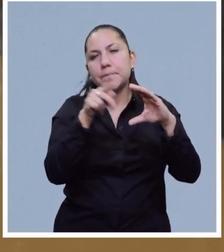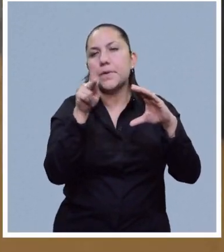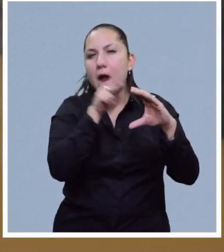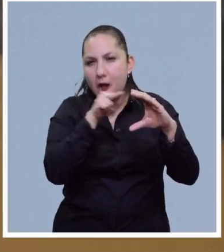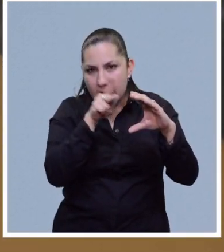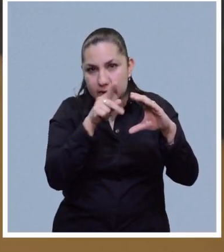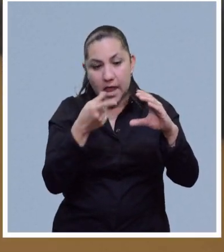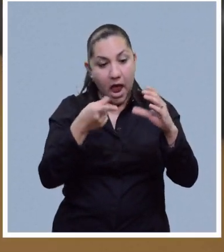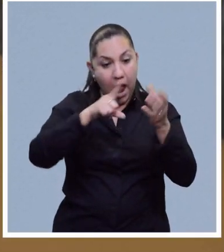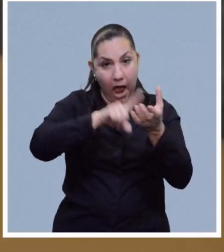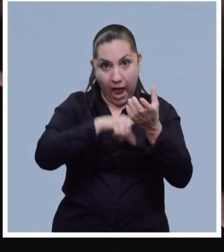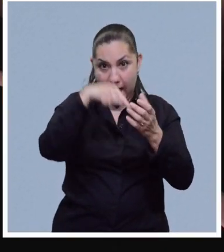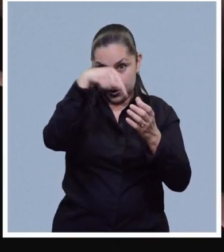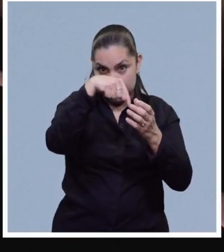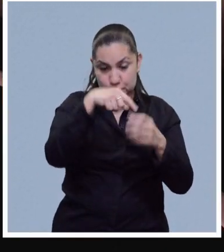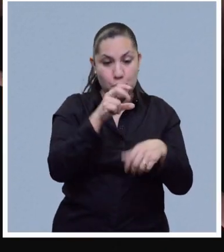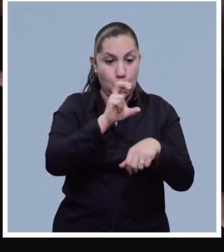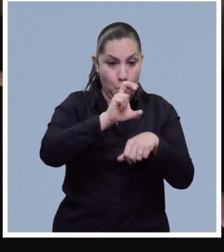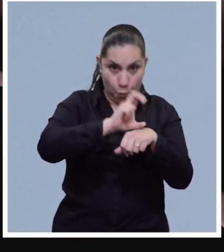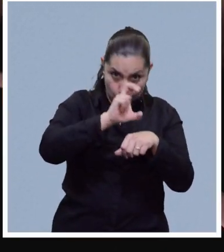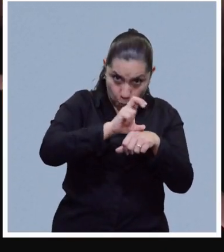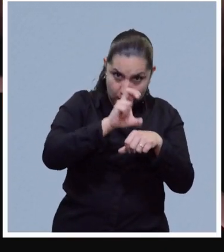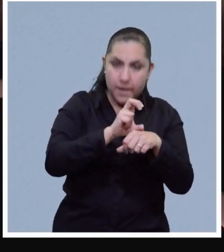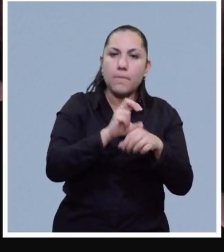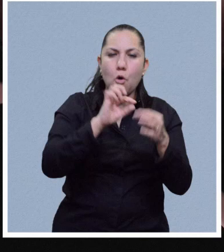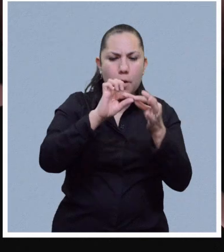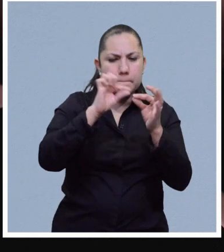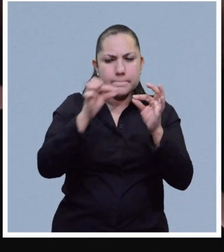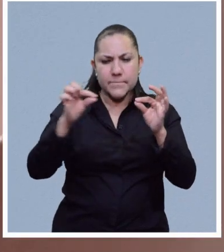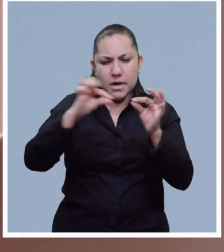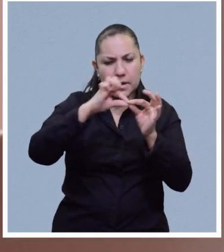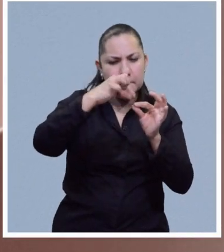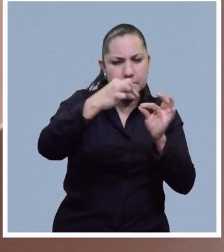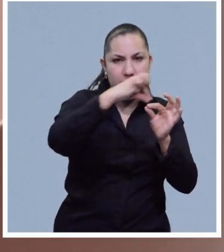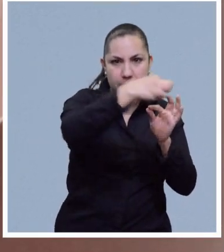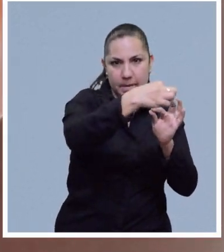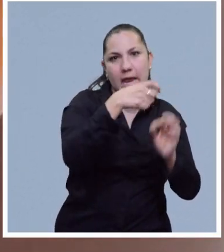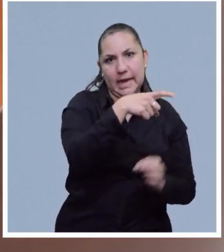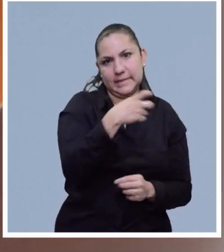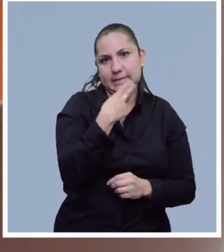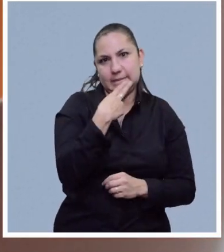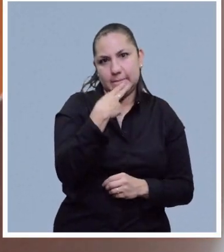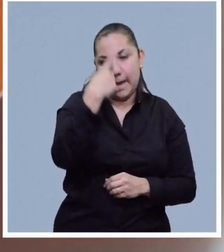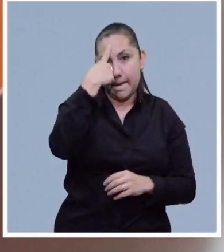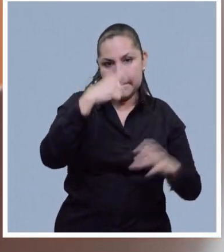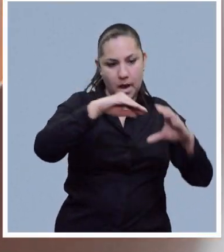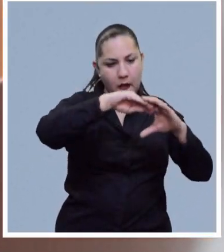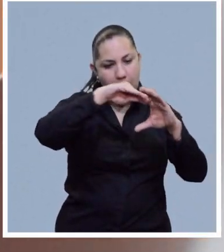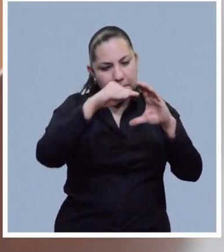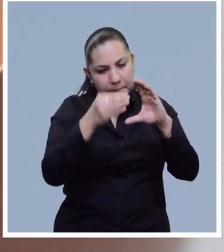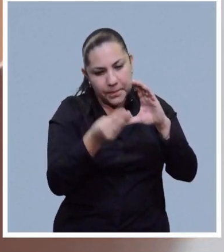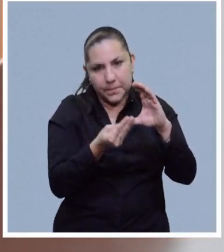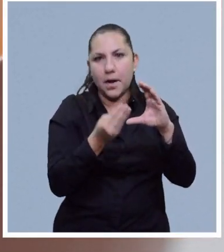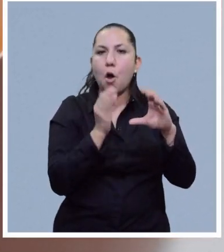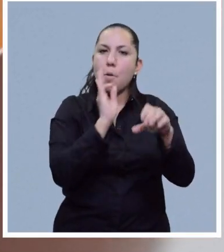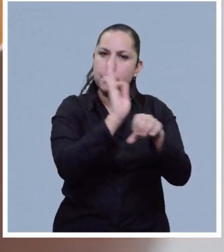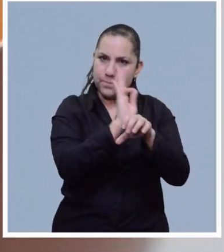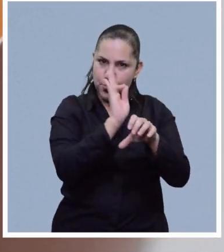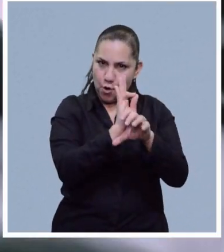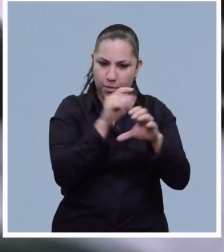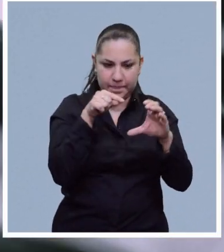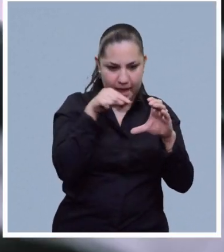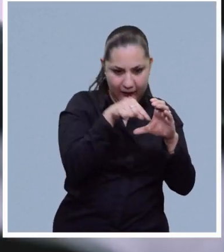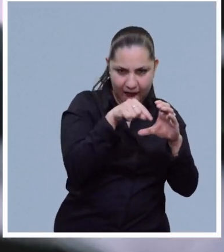aire, un espacio formado en las membranas del huevo que al igual que los filamentos sirven para proteger el interior cuya textura es